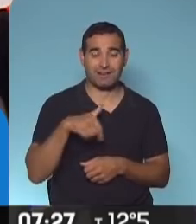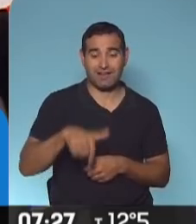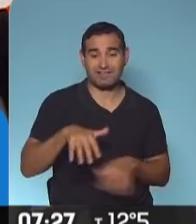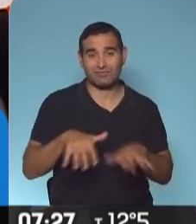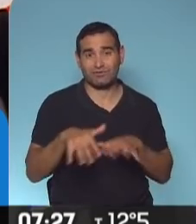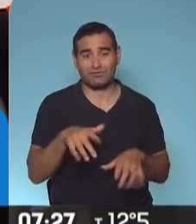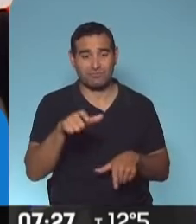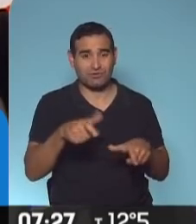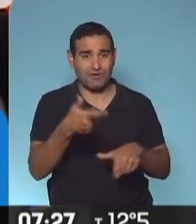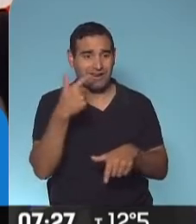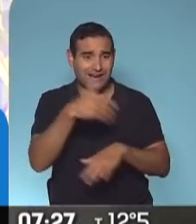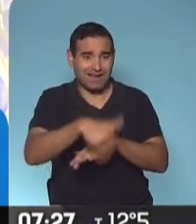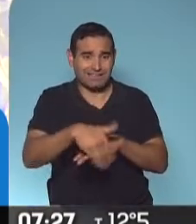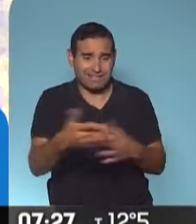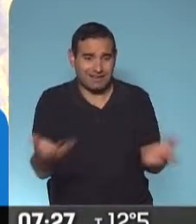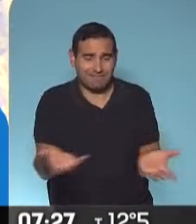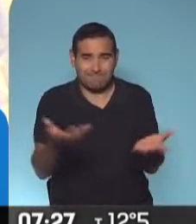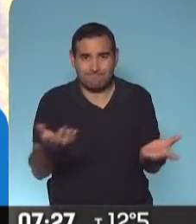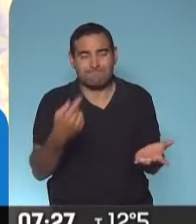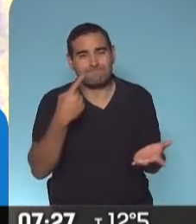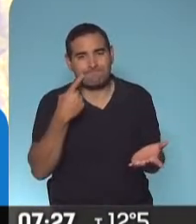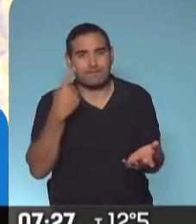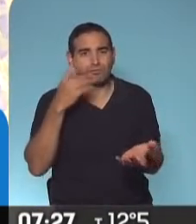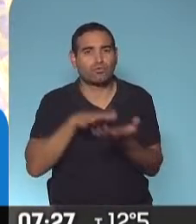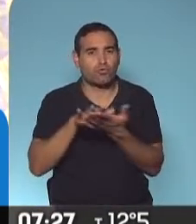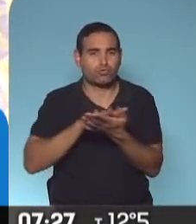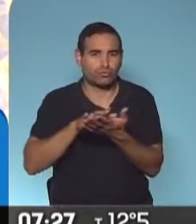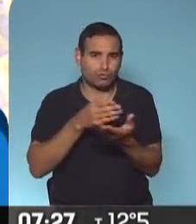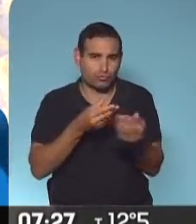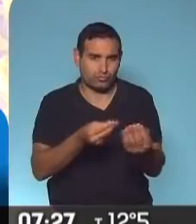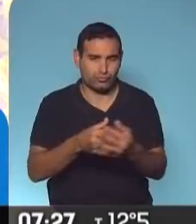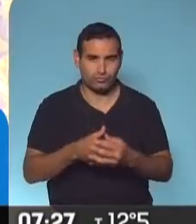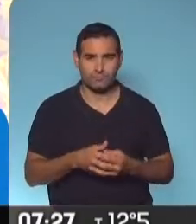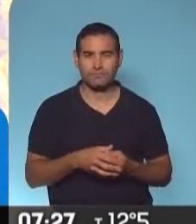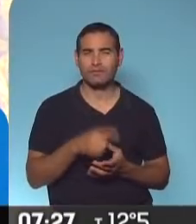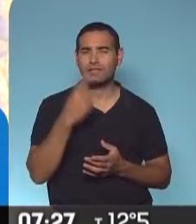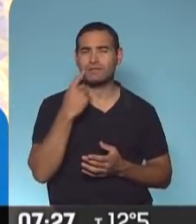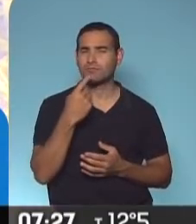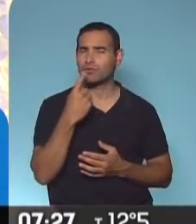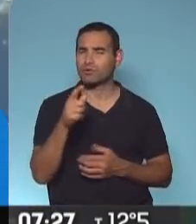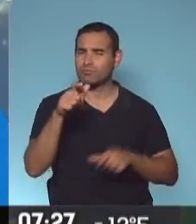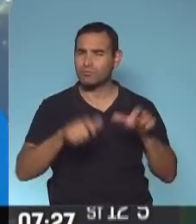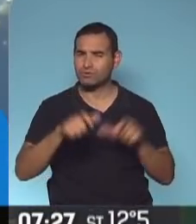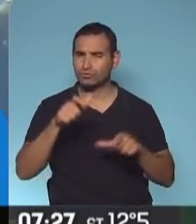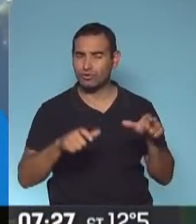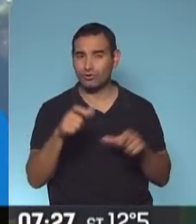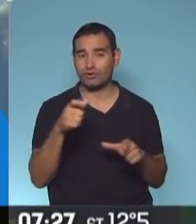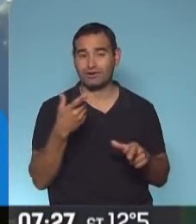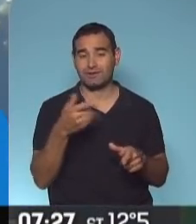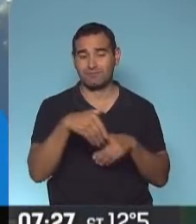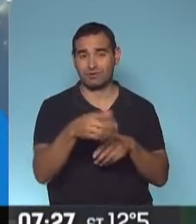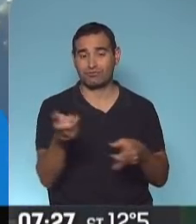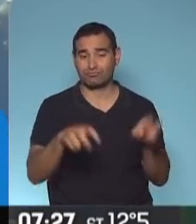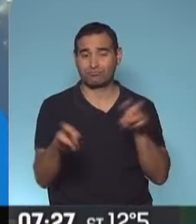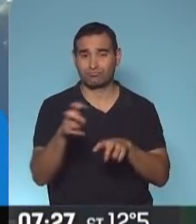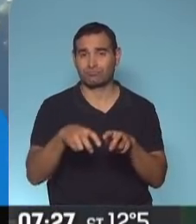de calle de estas personas, logramos darles un refugio. Intendente, ¿cuánto hace que estas personas justamente que subieron al micro de La